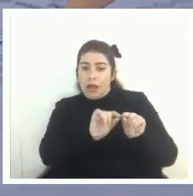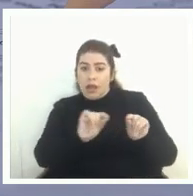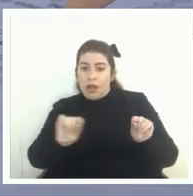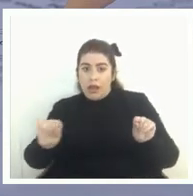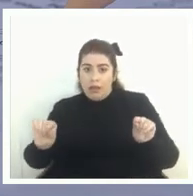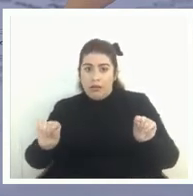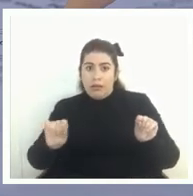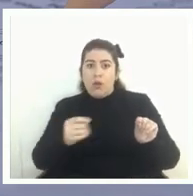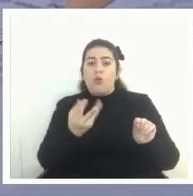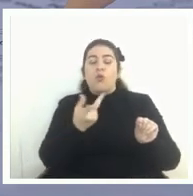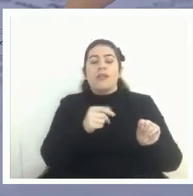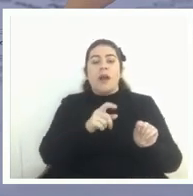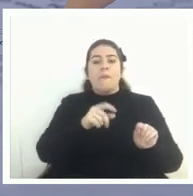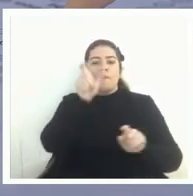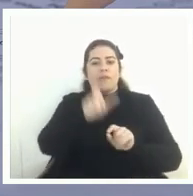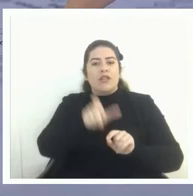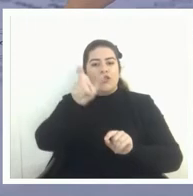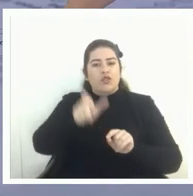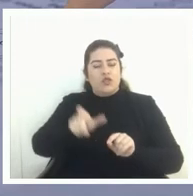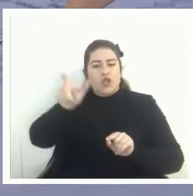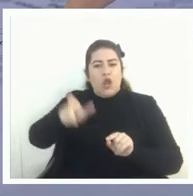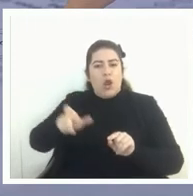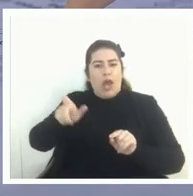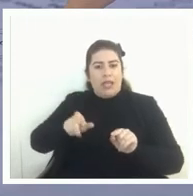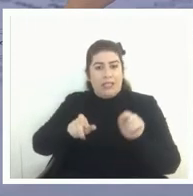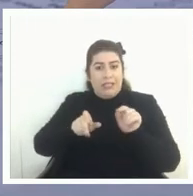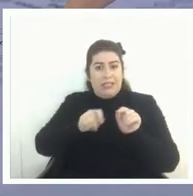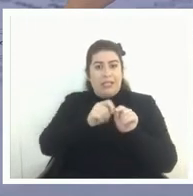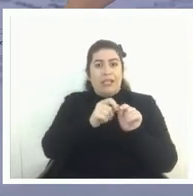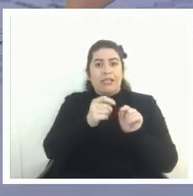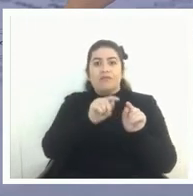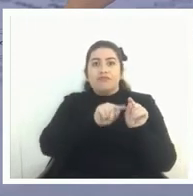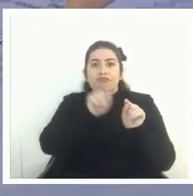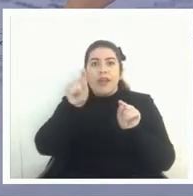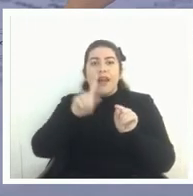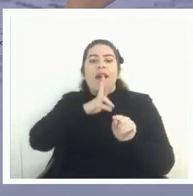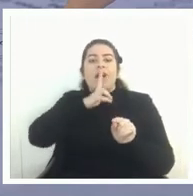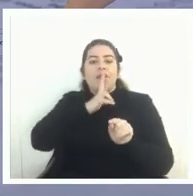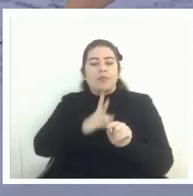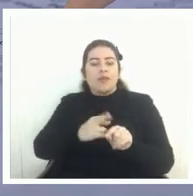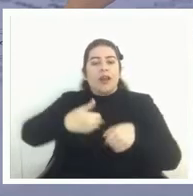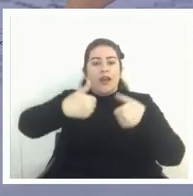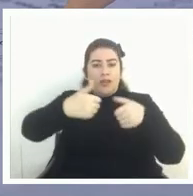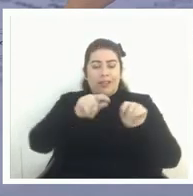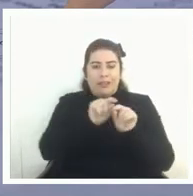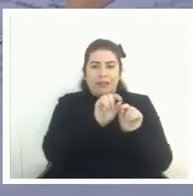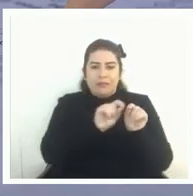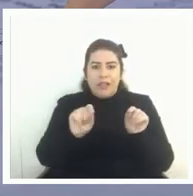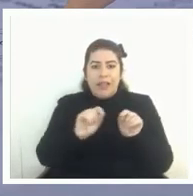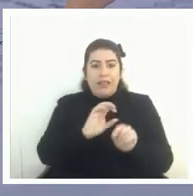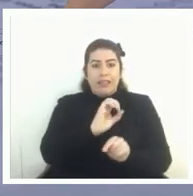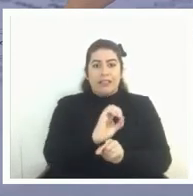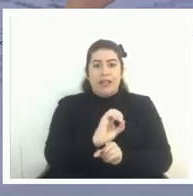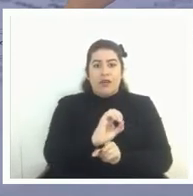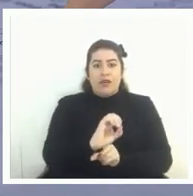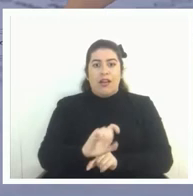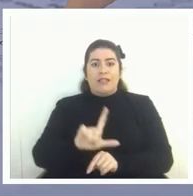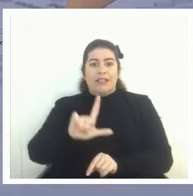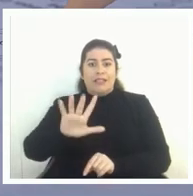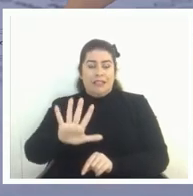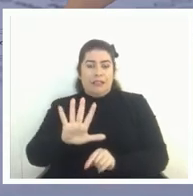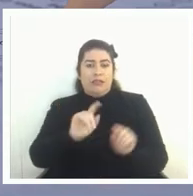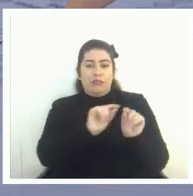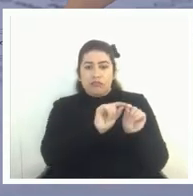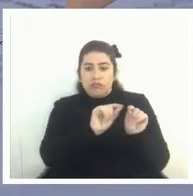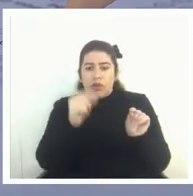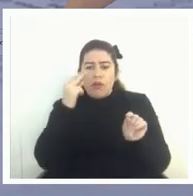cantidad de personas que tienen esa cantidad de respuesta correcta va por lo tanto de 0 a 75 y ustedes